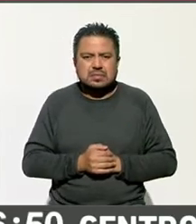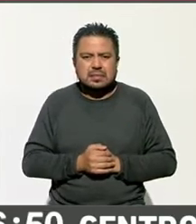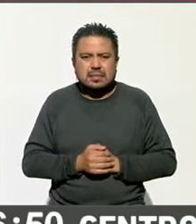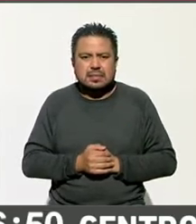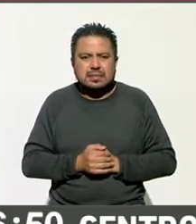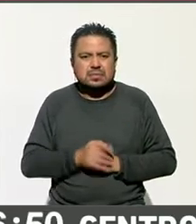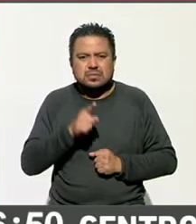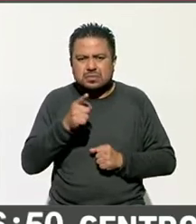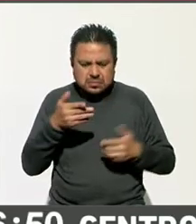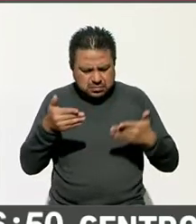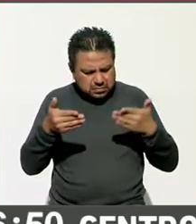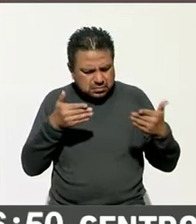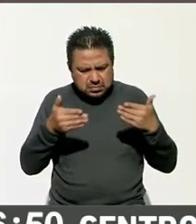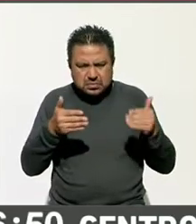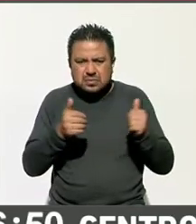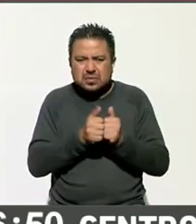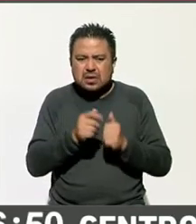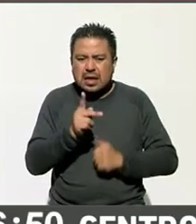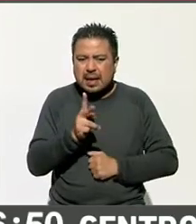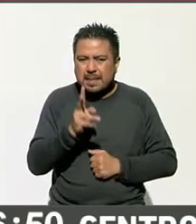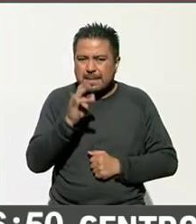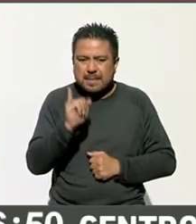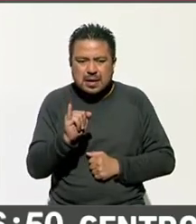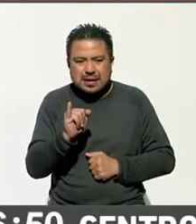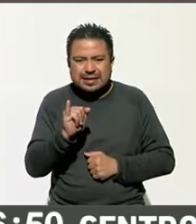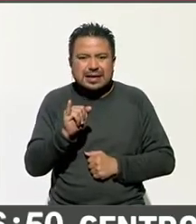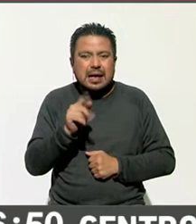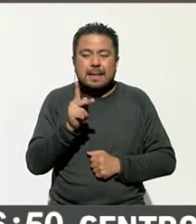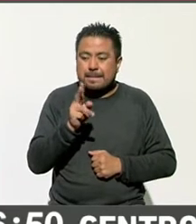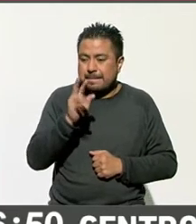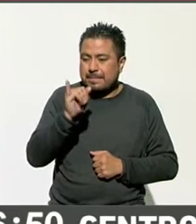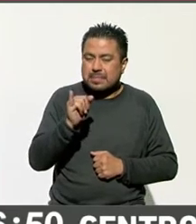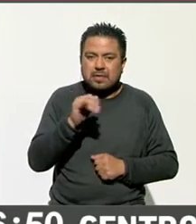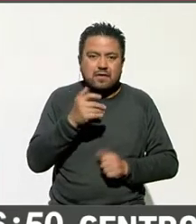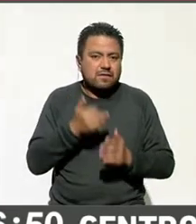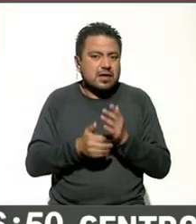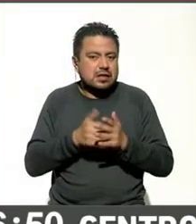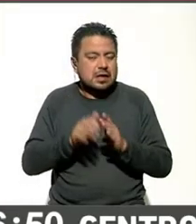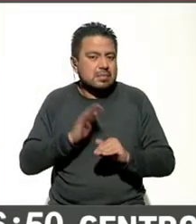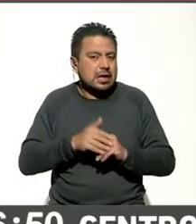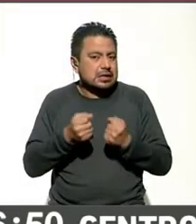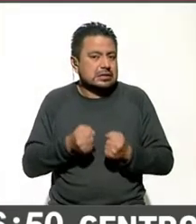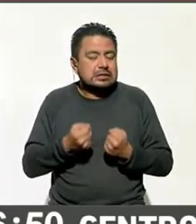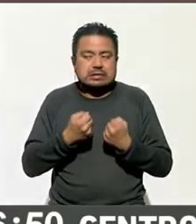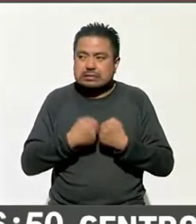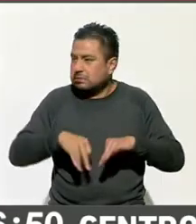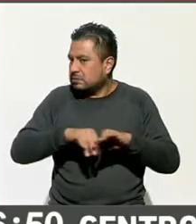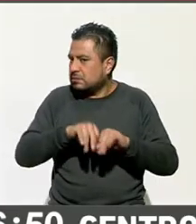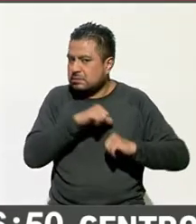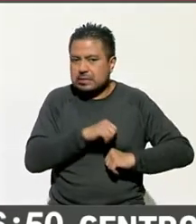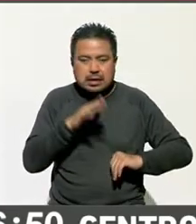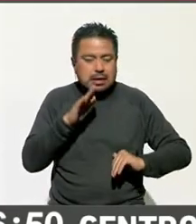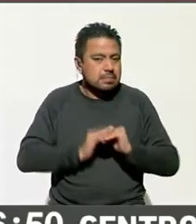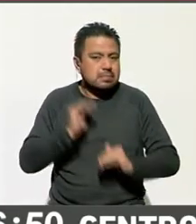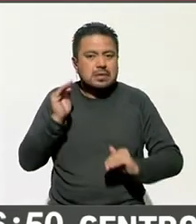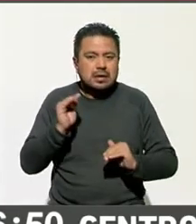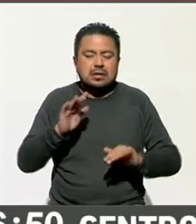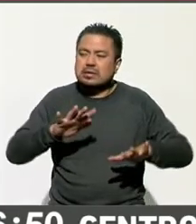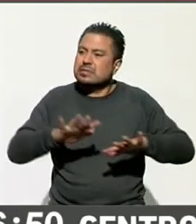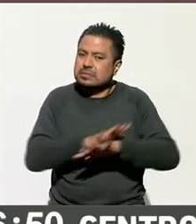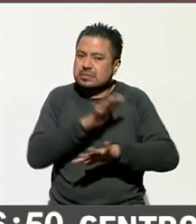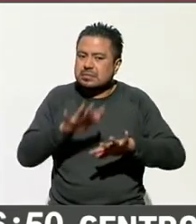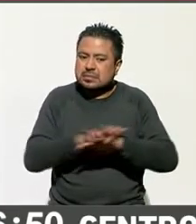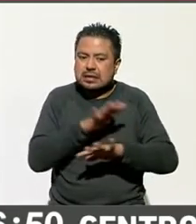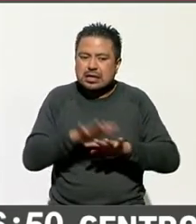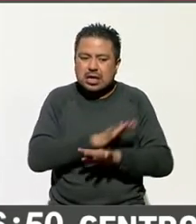Si lo comparas con el PRI, verás que en el caso del PRI, la inseguridad fue lo más importante, es decir, cambia